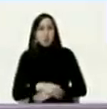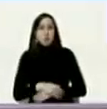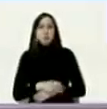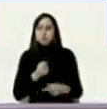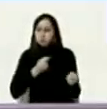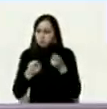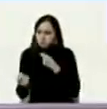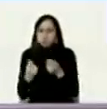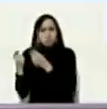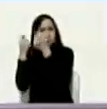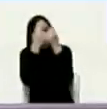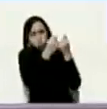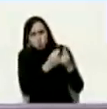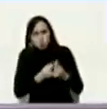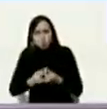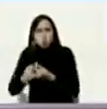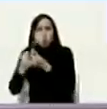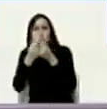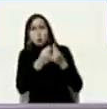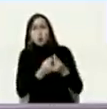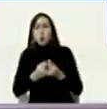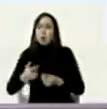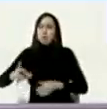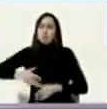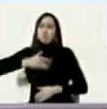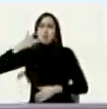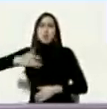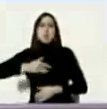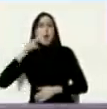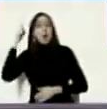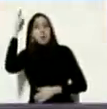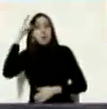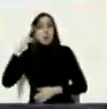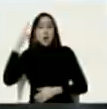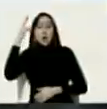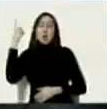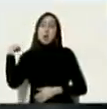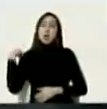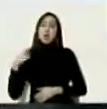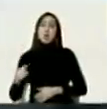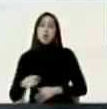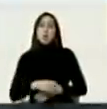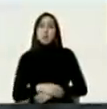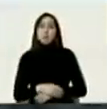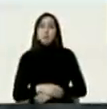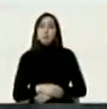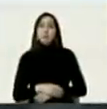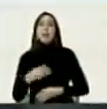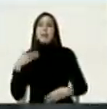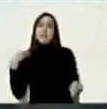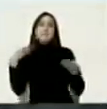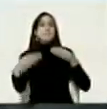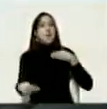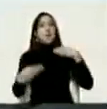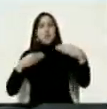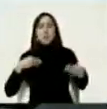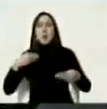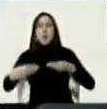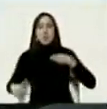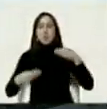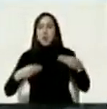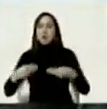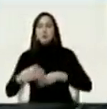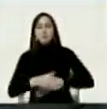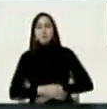economía con una gran un gran sentido de realidad un gran sentido de flexibilidad un gran